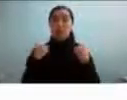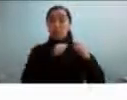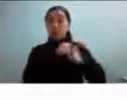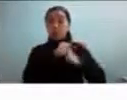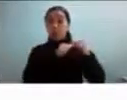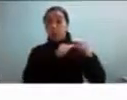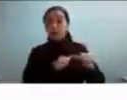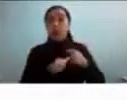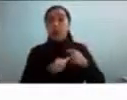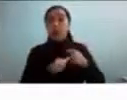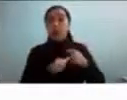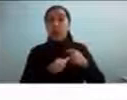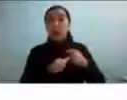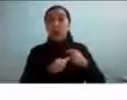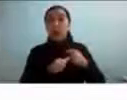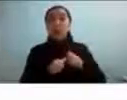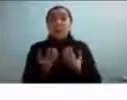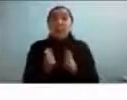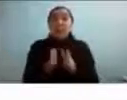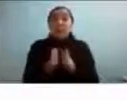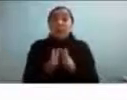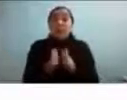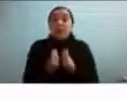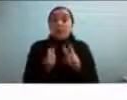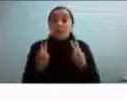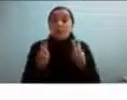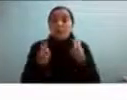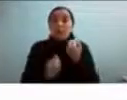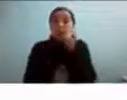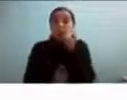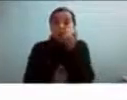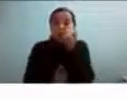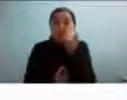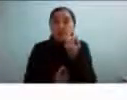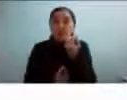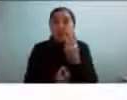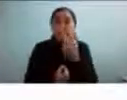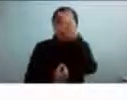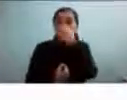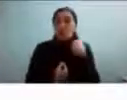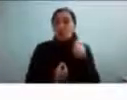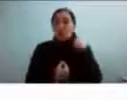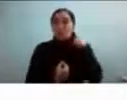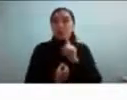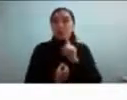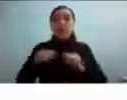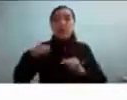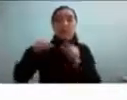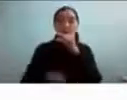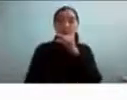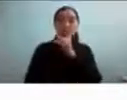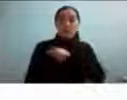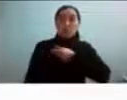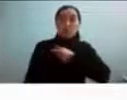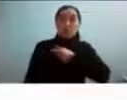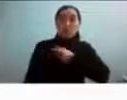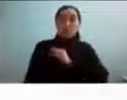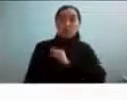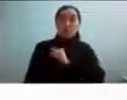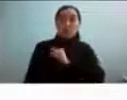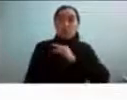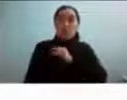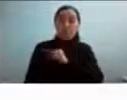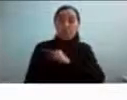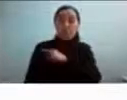y me daba como vergüenza que los demás notaran que yo me había cortado el pelo. Entonces, solo me cortaba las puntas hasta que a los 19 años una hermana me llevó al